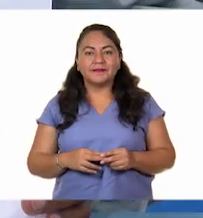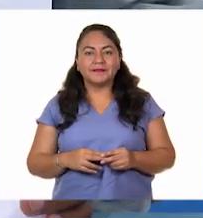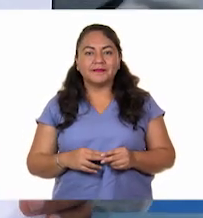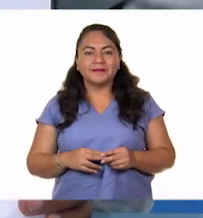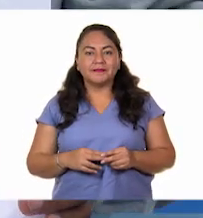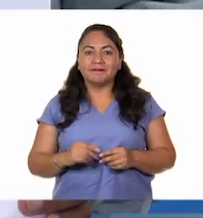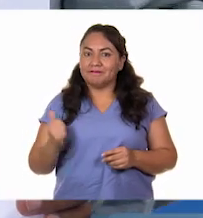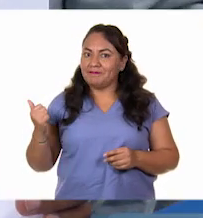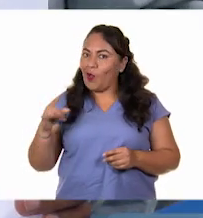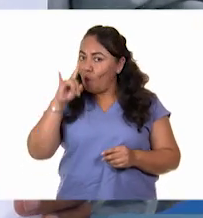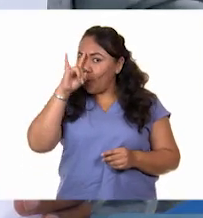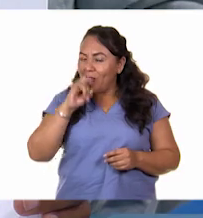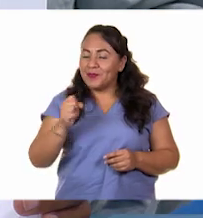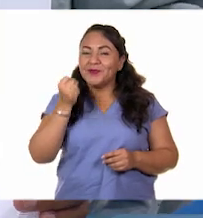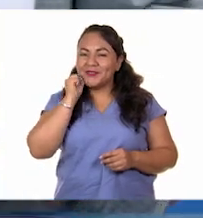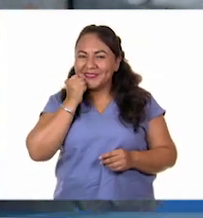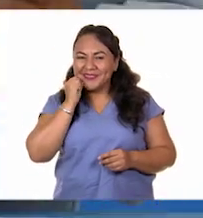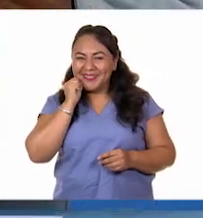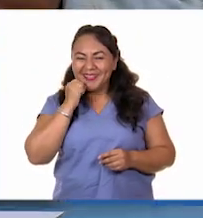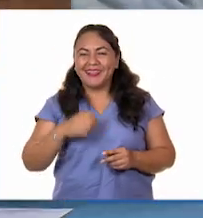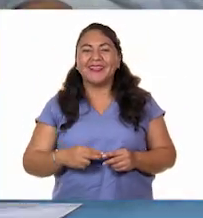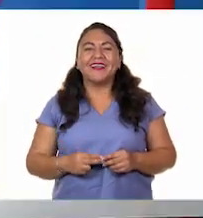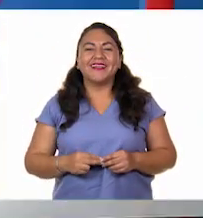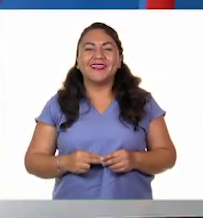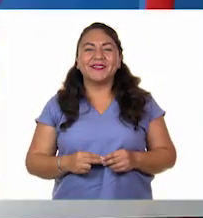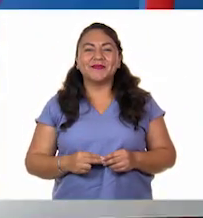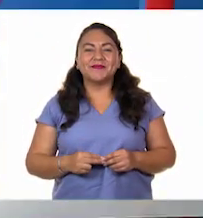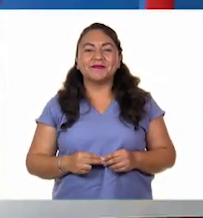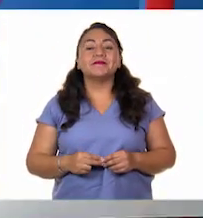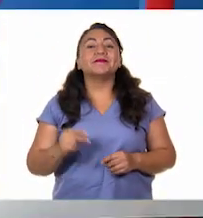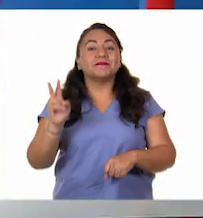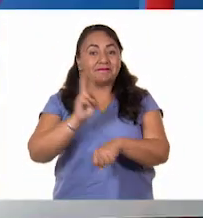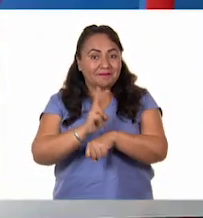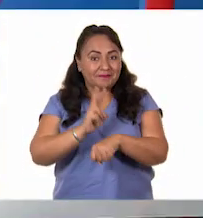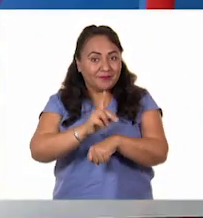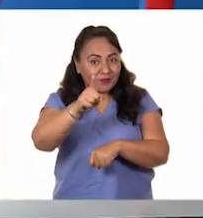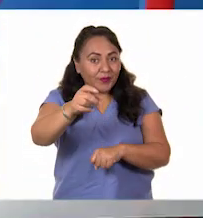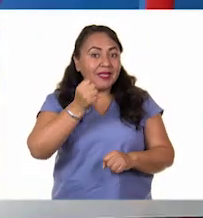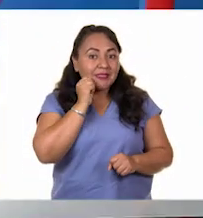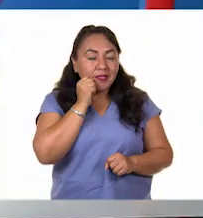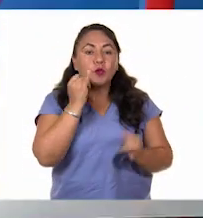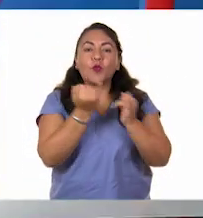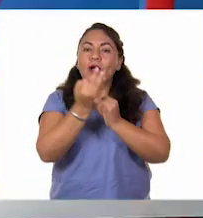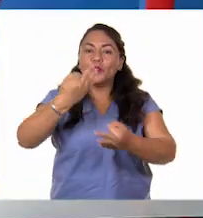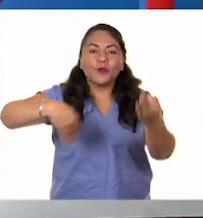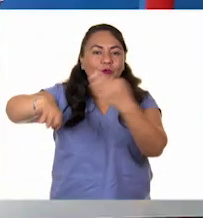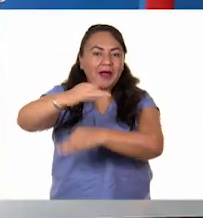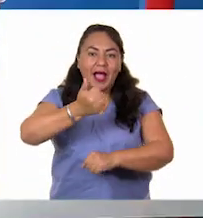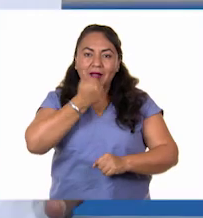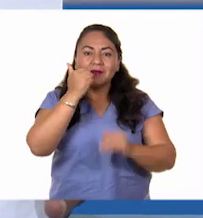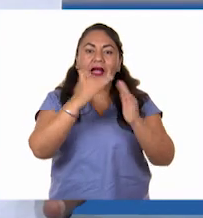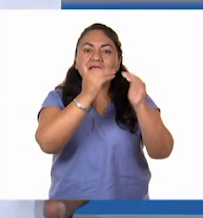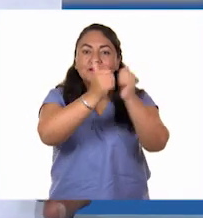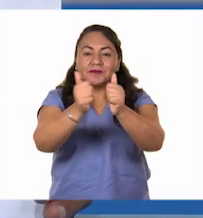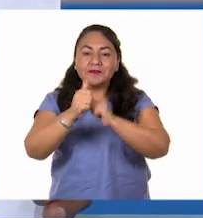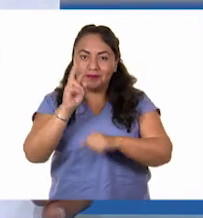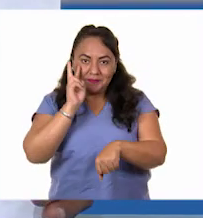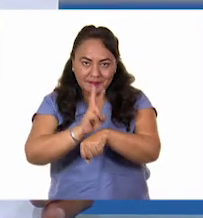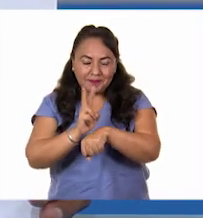Que además, guapo el Salvador, Sí. Muy bien. Abusado Salvador en casa y alumnos también en sus casas. Entonces,